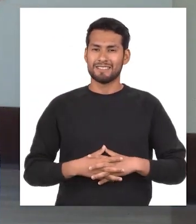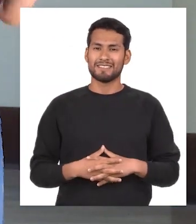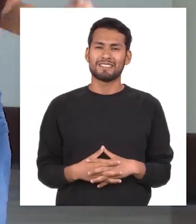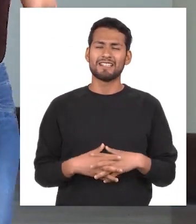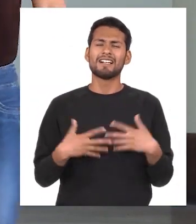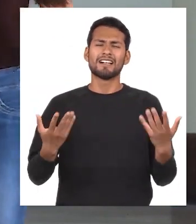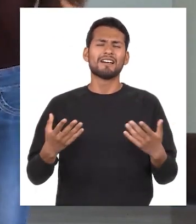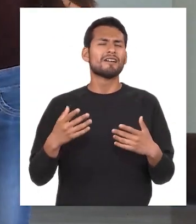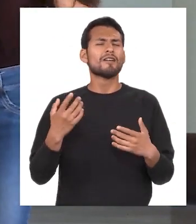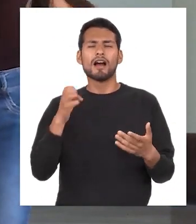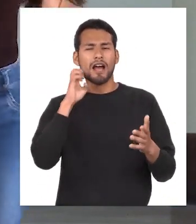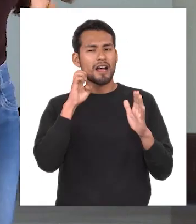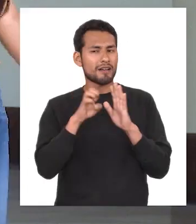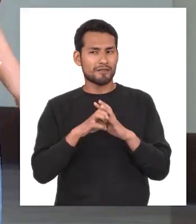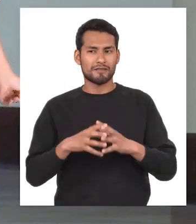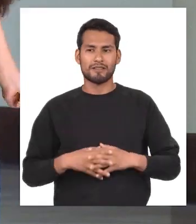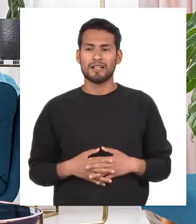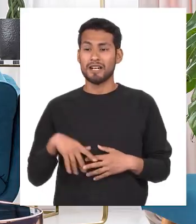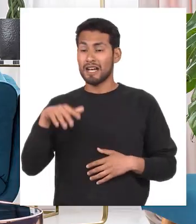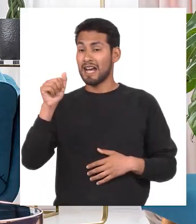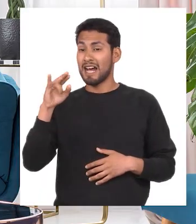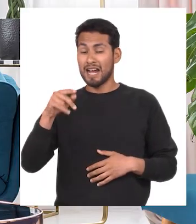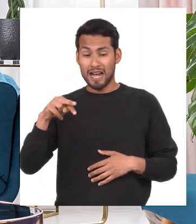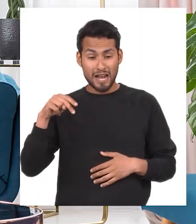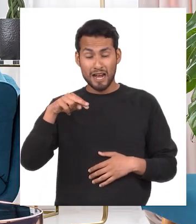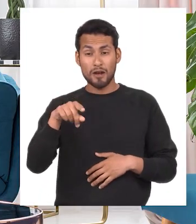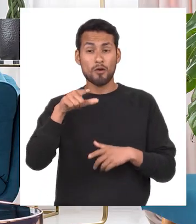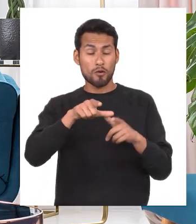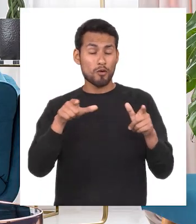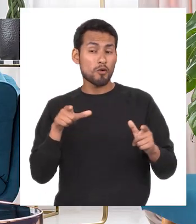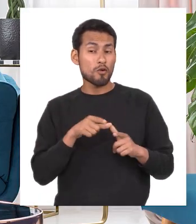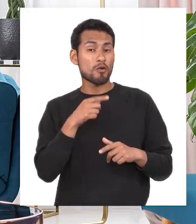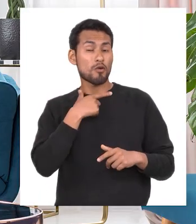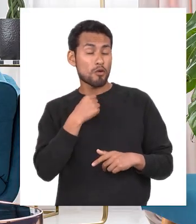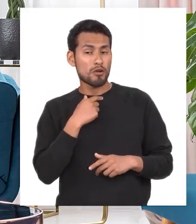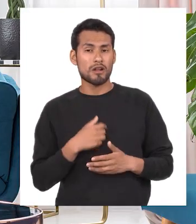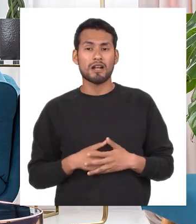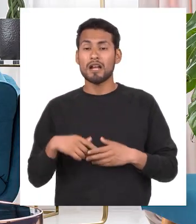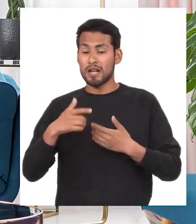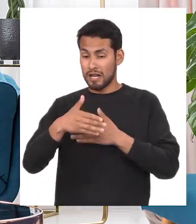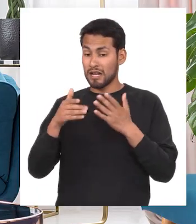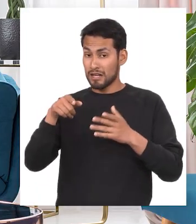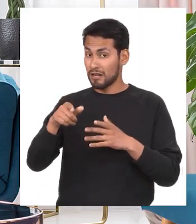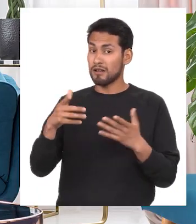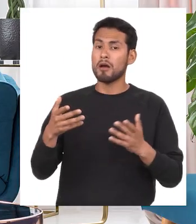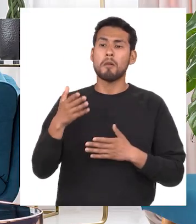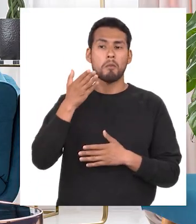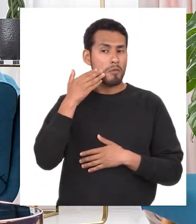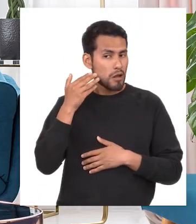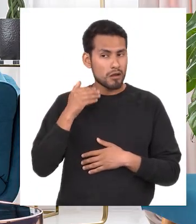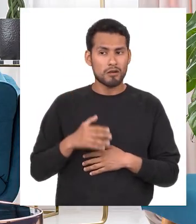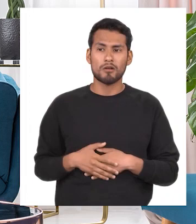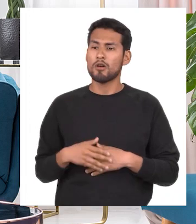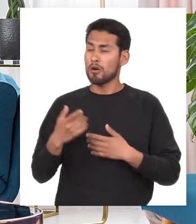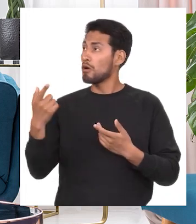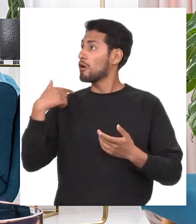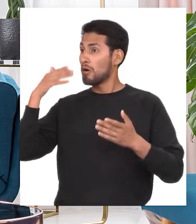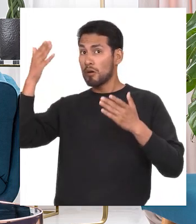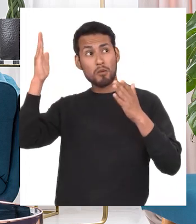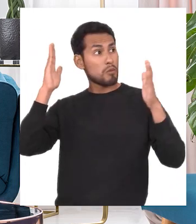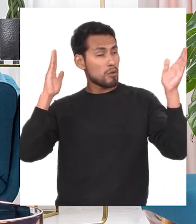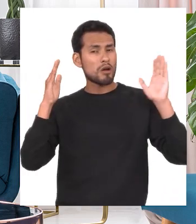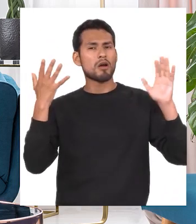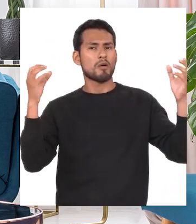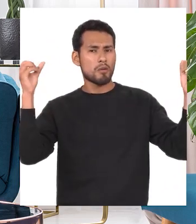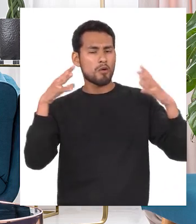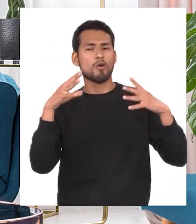momento Continuemos con el ejemplo anterior Ariana camina por su lugar favorito La sala de Ariana es blanca Tiene